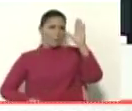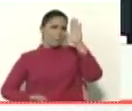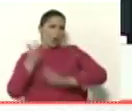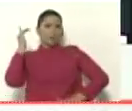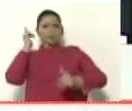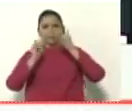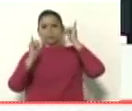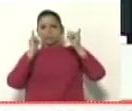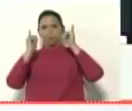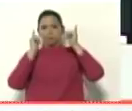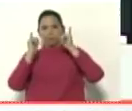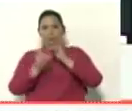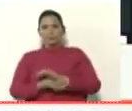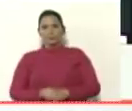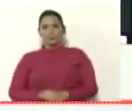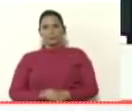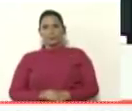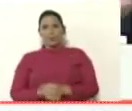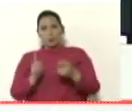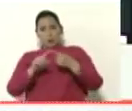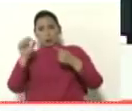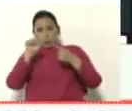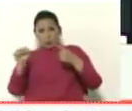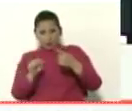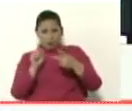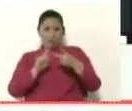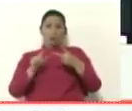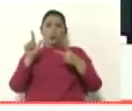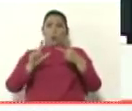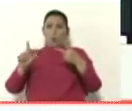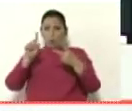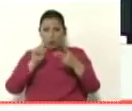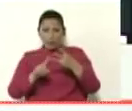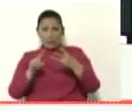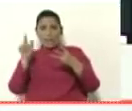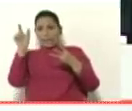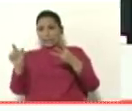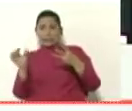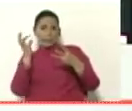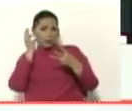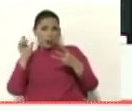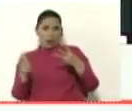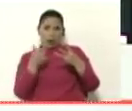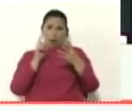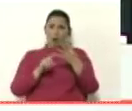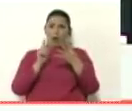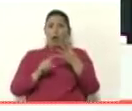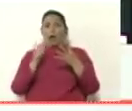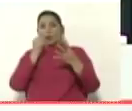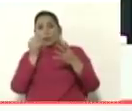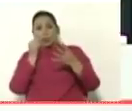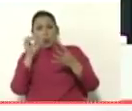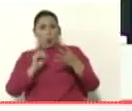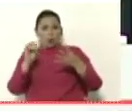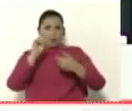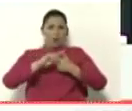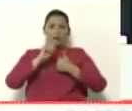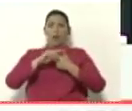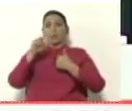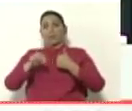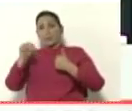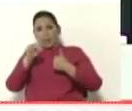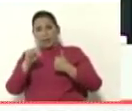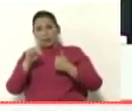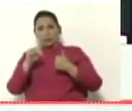el señor Superlano el señor Lorenzales la señora Gaby Arellano el señor Olivares el señor Lester Toledo que